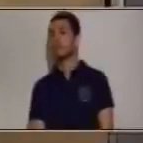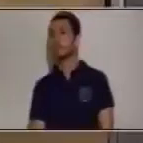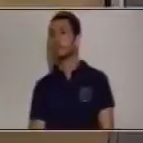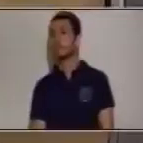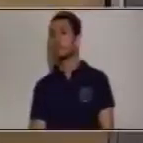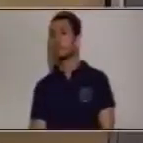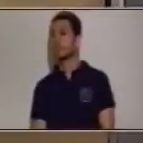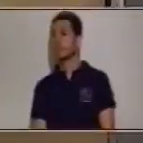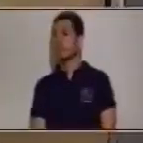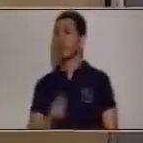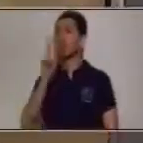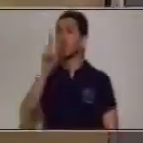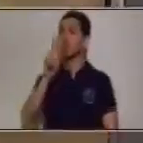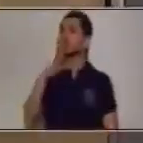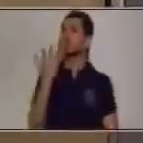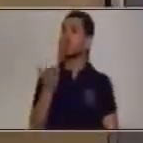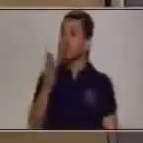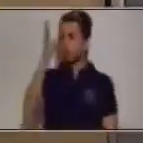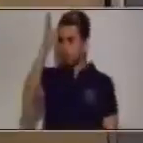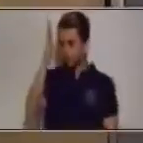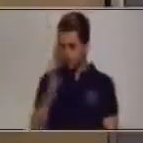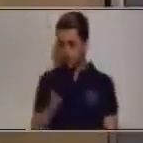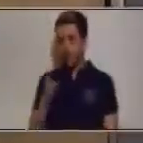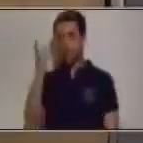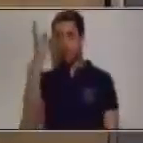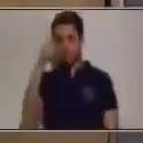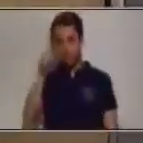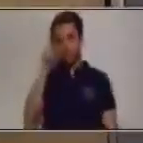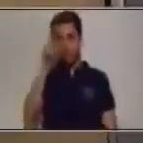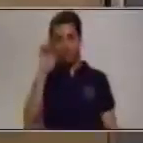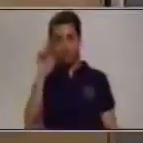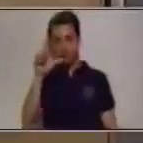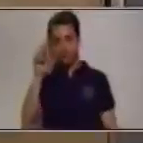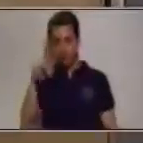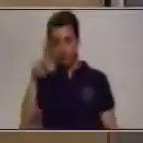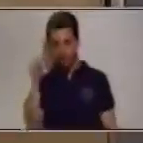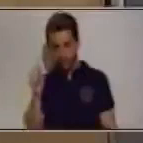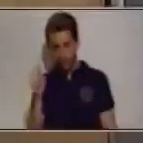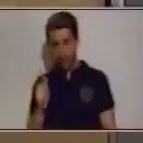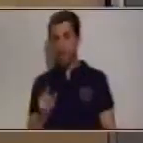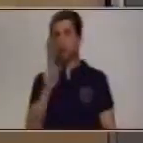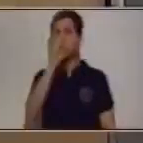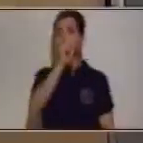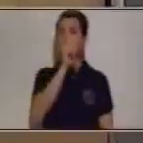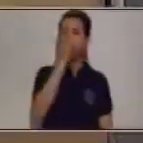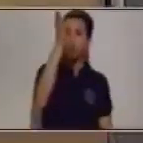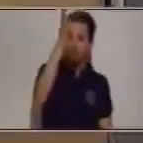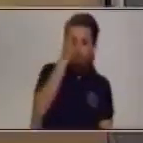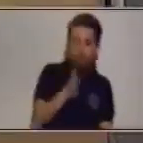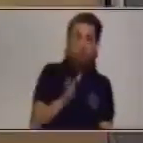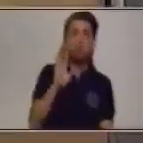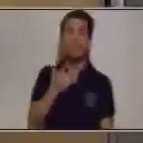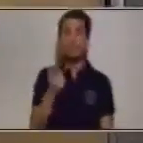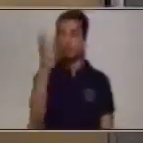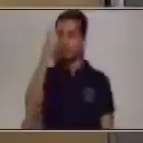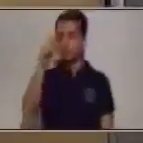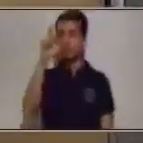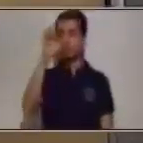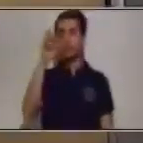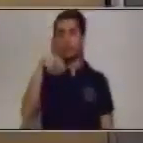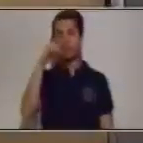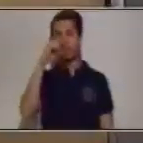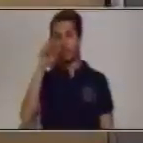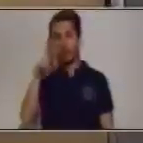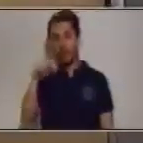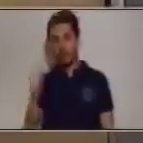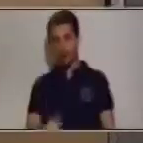el 2 va a ser decenas y el 1 se viene al lado de las